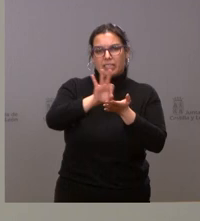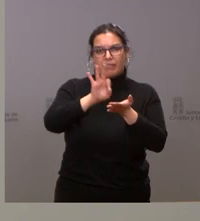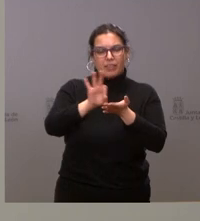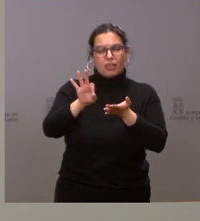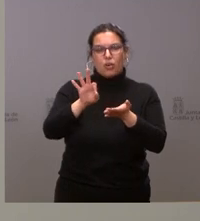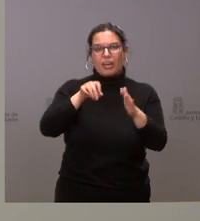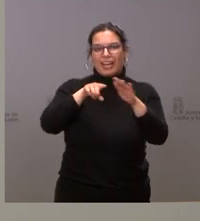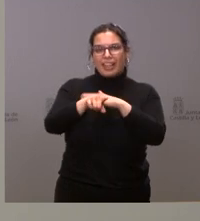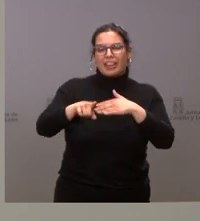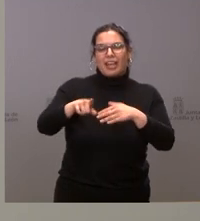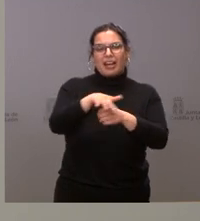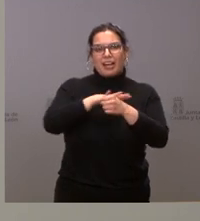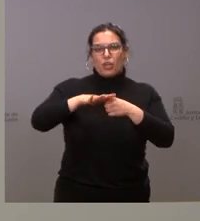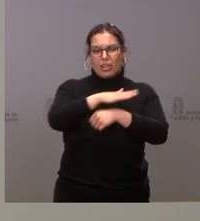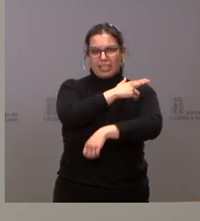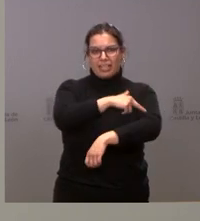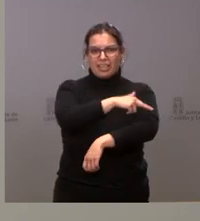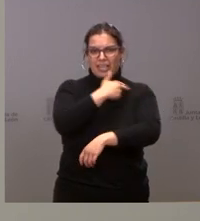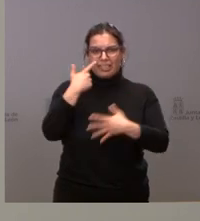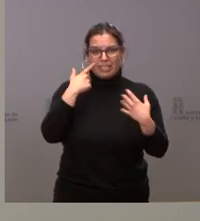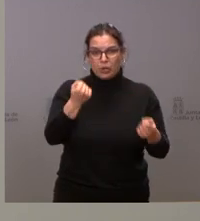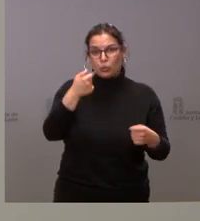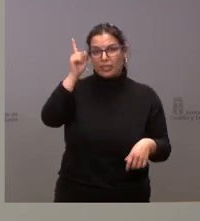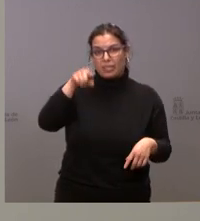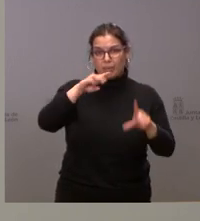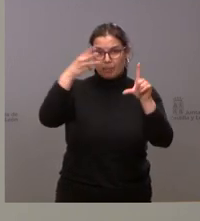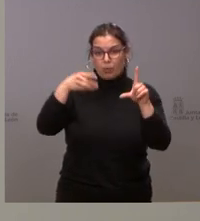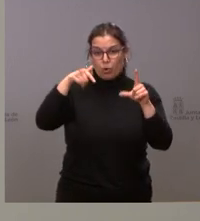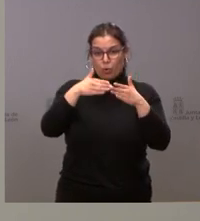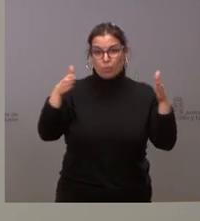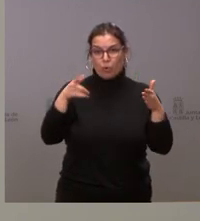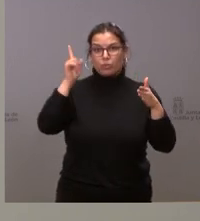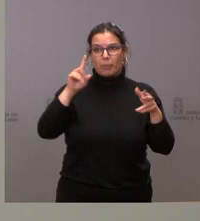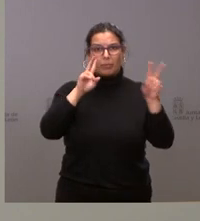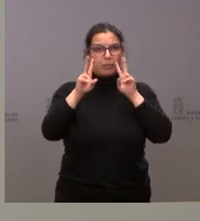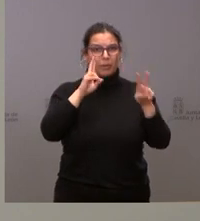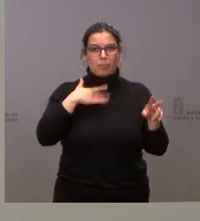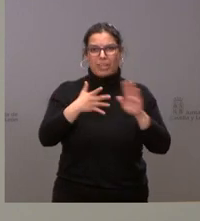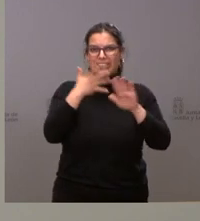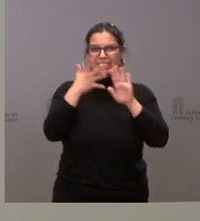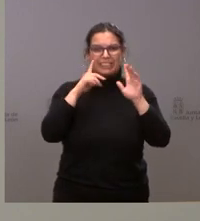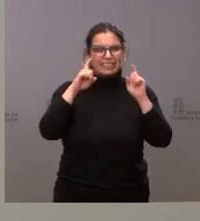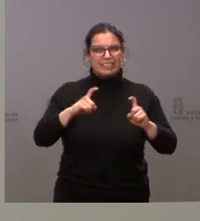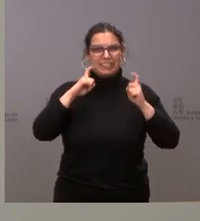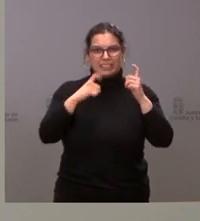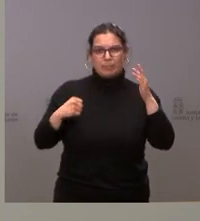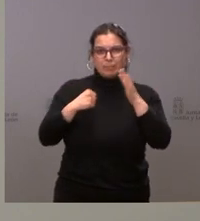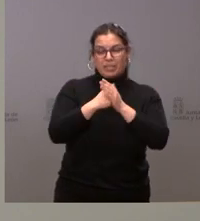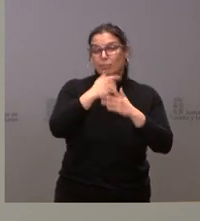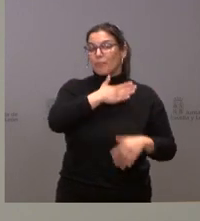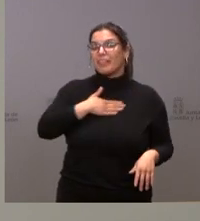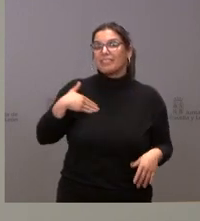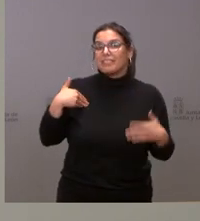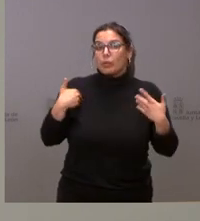de la Salud. también en esa página web que hemos inaugurado hoy mismo estará a su disposición para que sea lo más rápido posible. La idea es dar